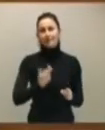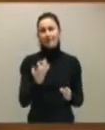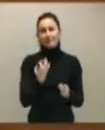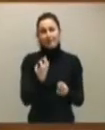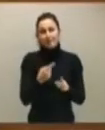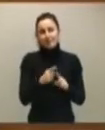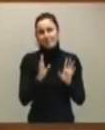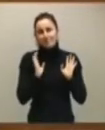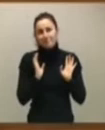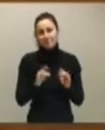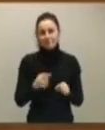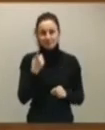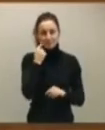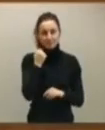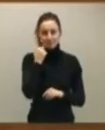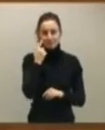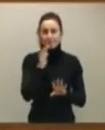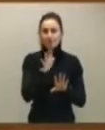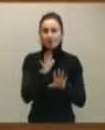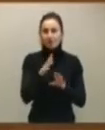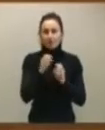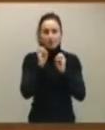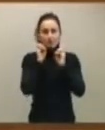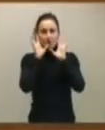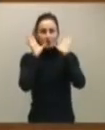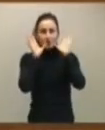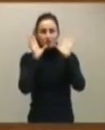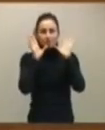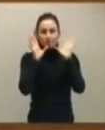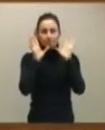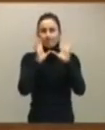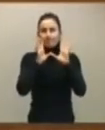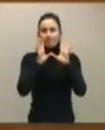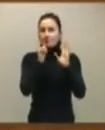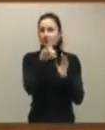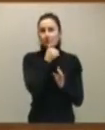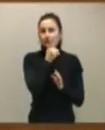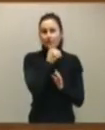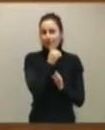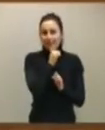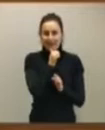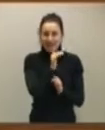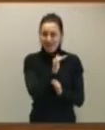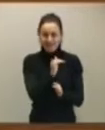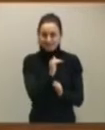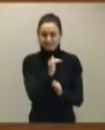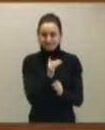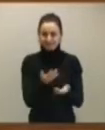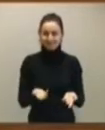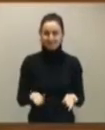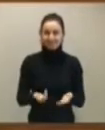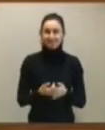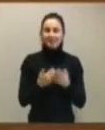¿Qué es la resolución de